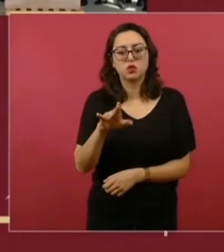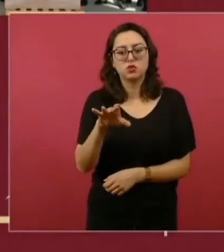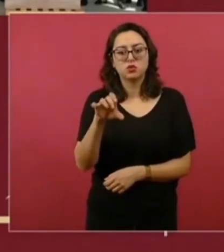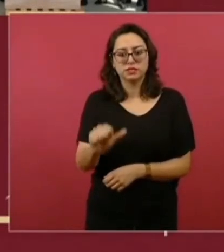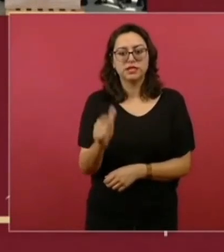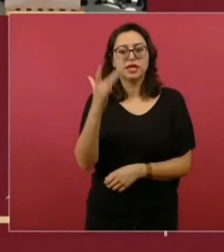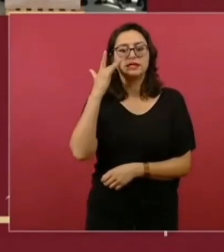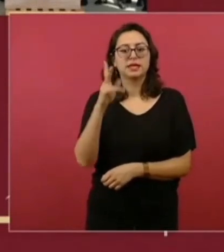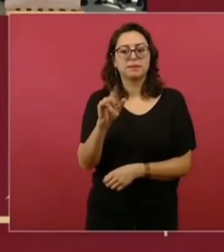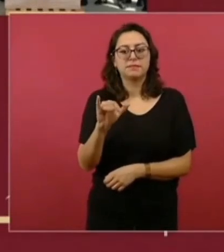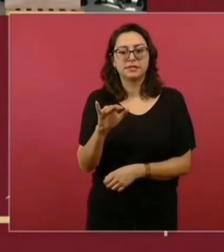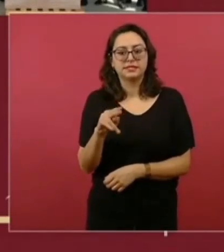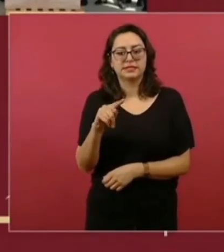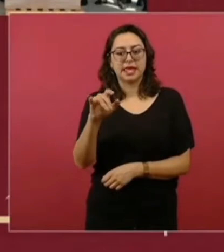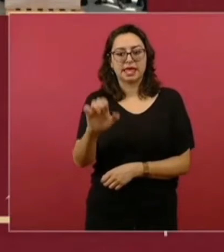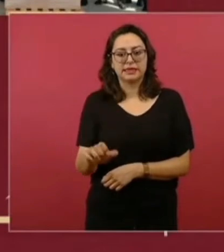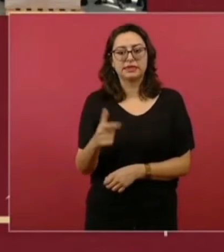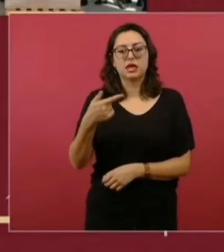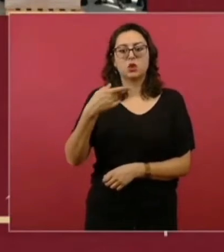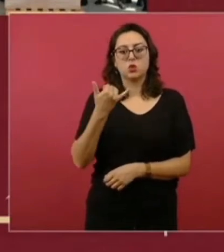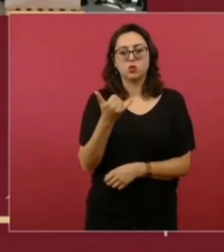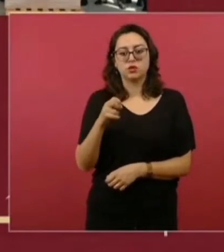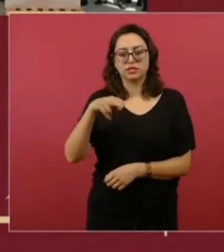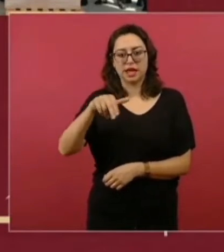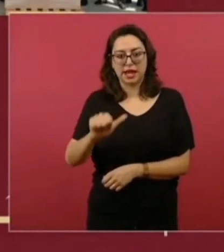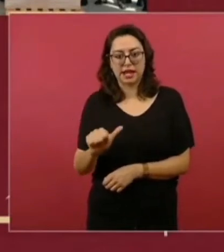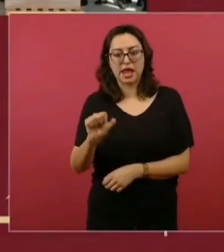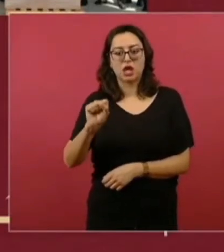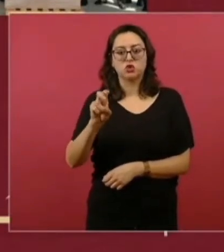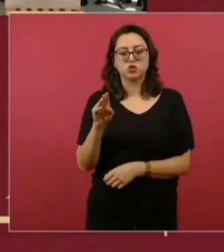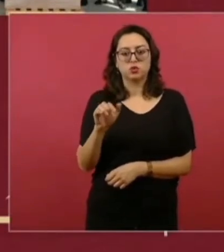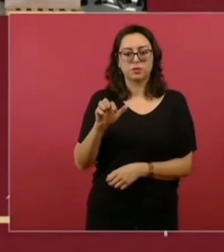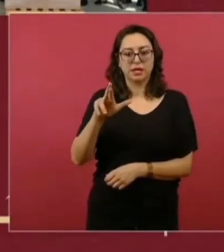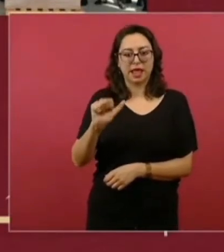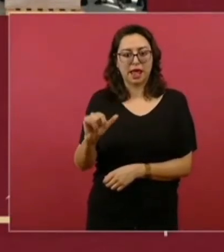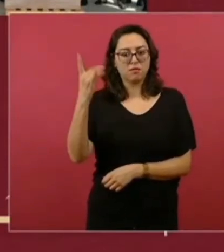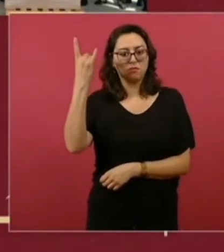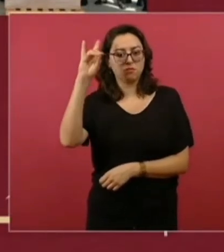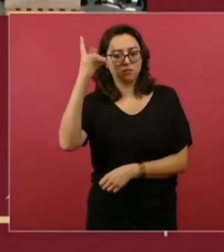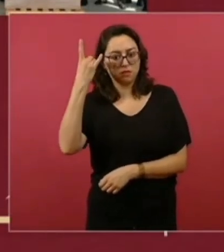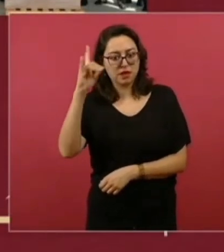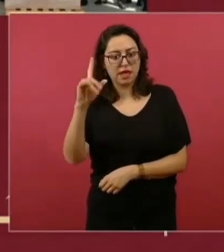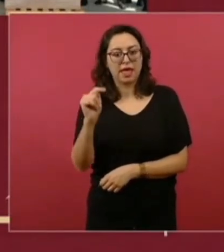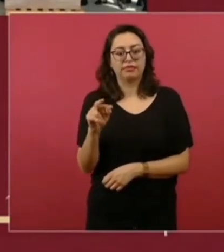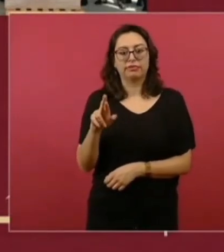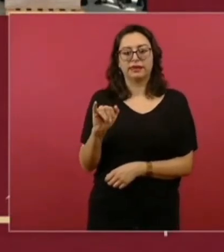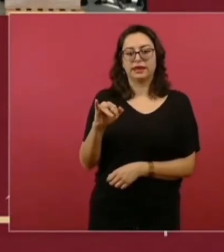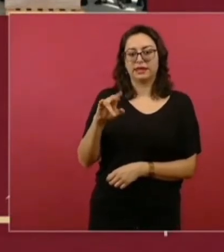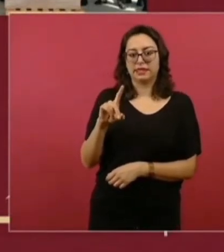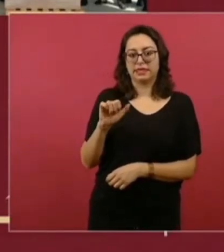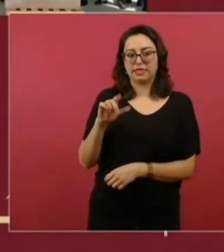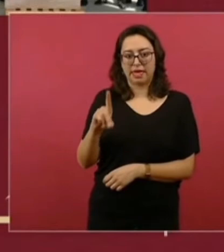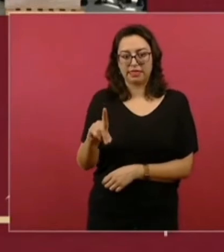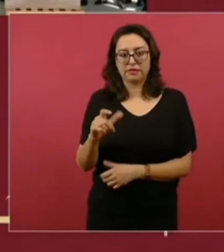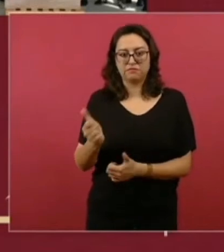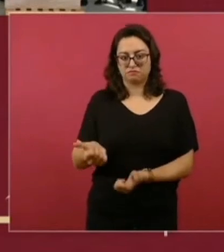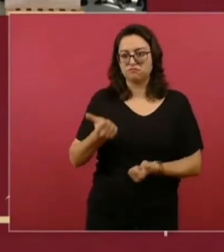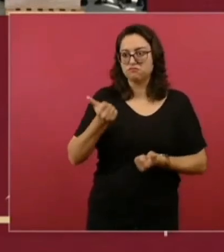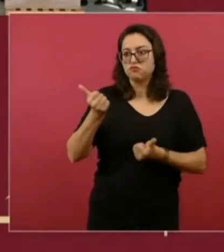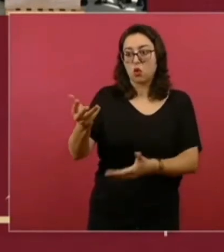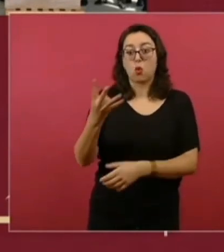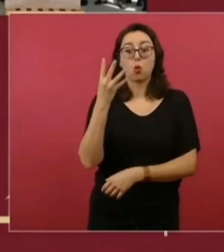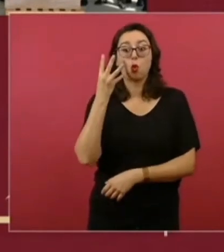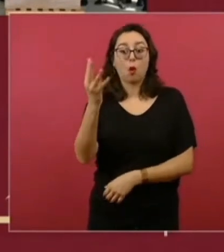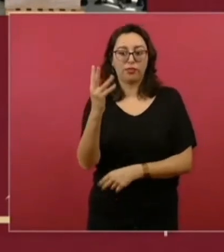a San Vicente y Granadinas, a Guyana y a Surinam, a Bolivia también, y Trinidad y Tobago. Y nosotros también